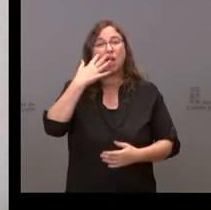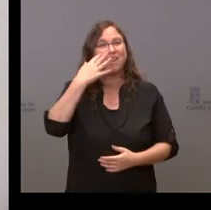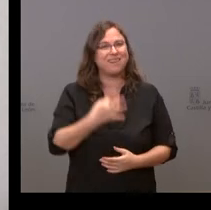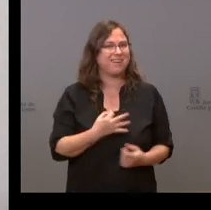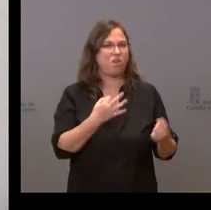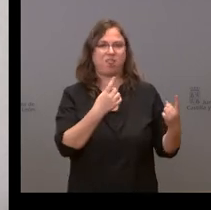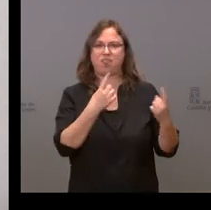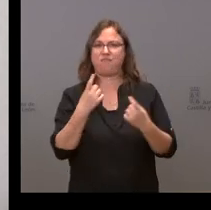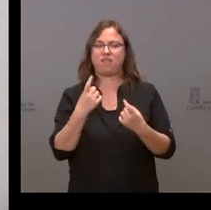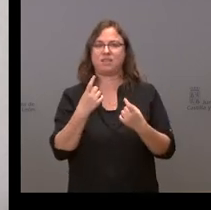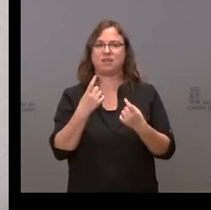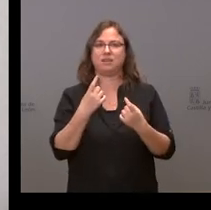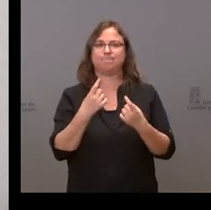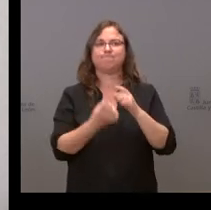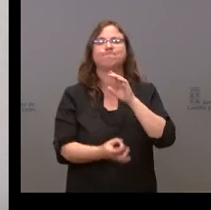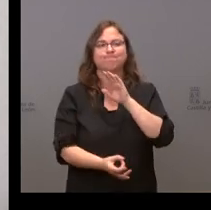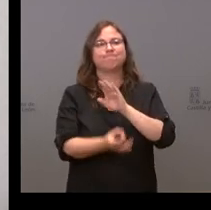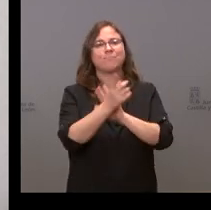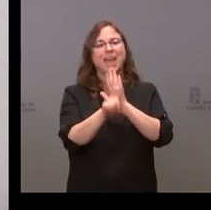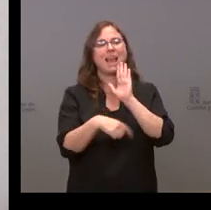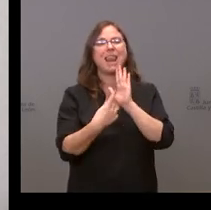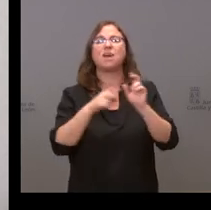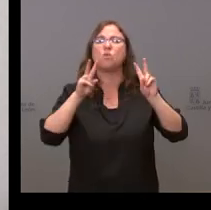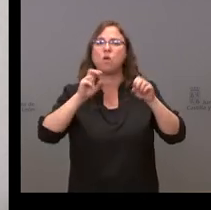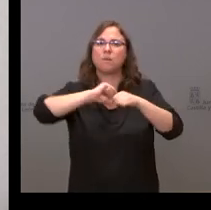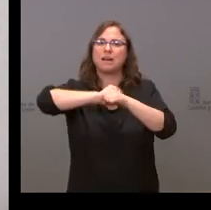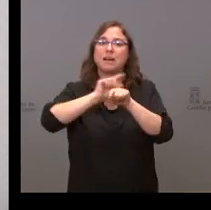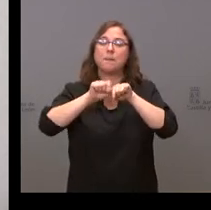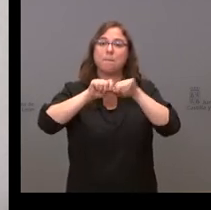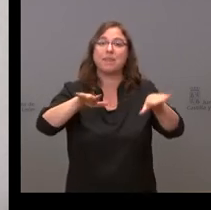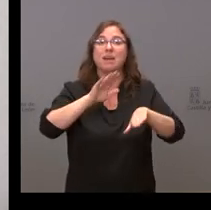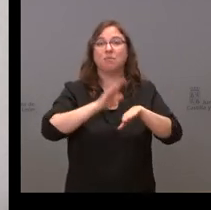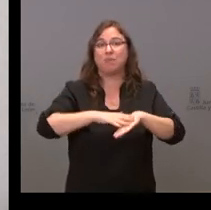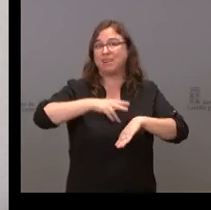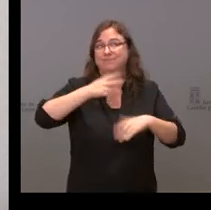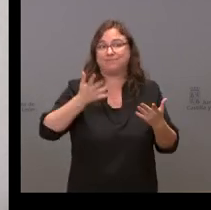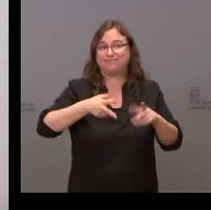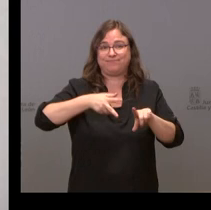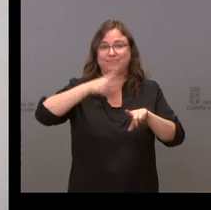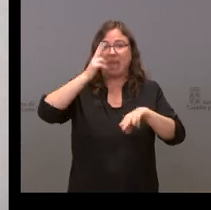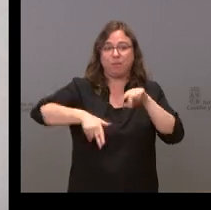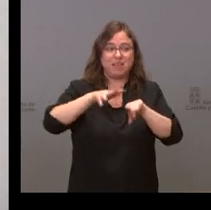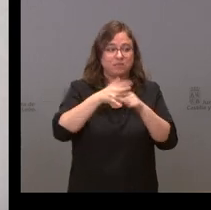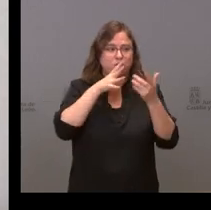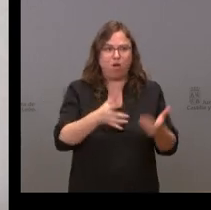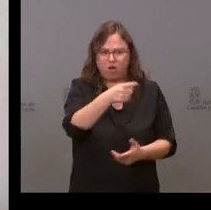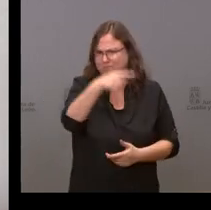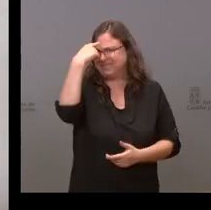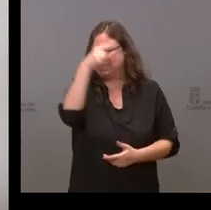necesario una nueva ley de pandemias para evitar situaciones como las que estamos viviendo y que están en la mente de todos ustedes.